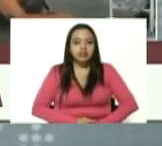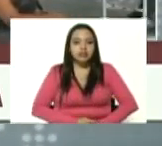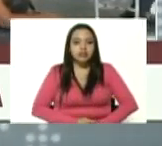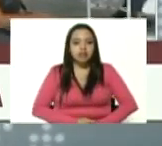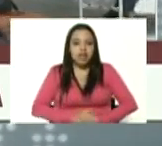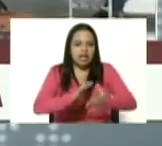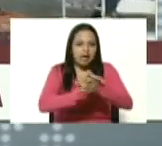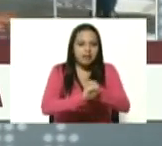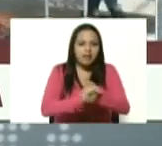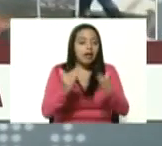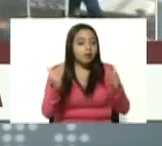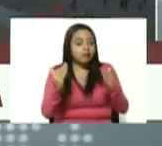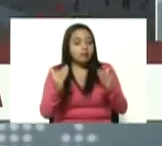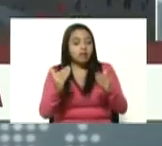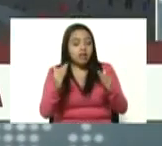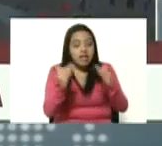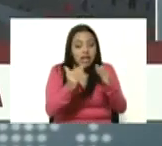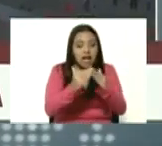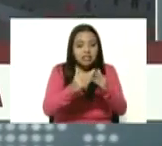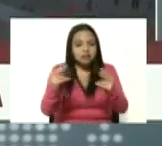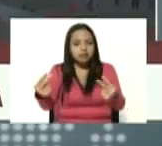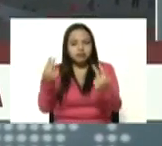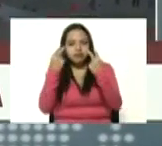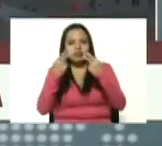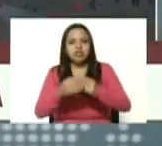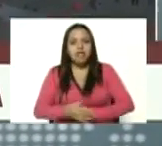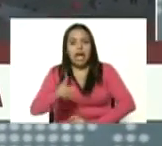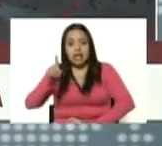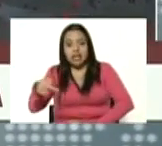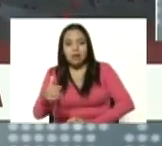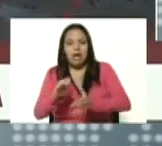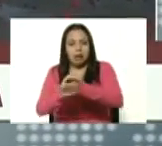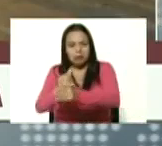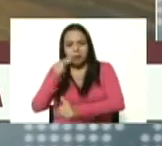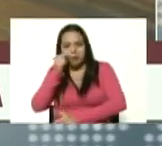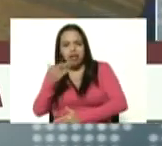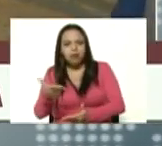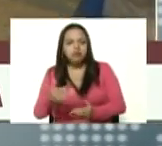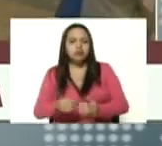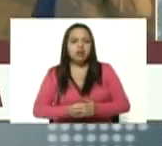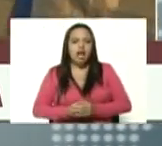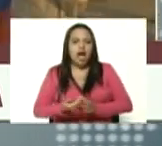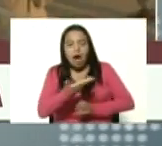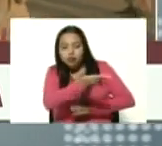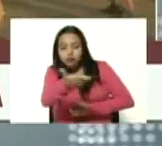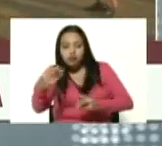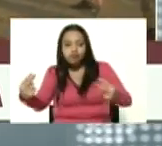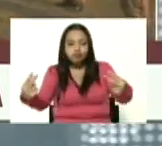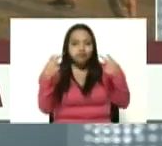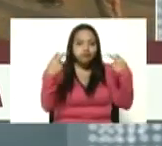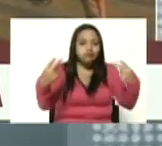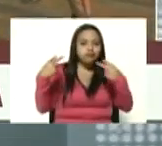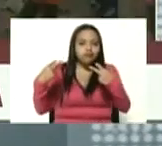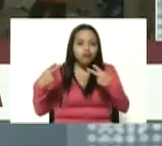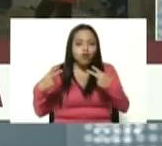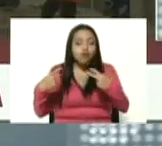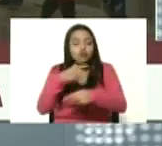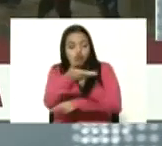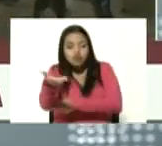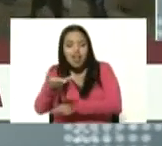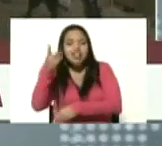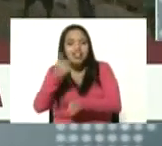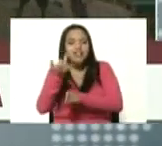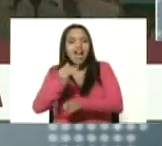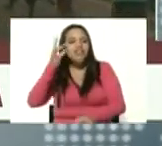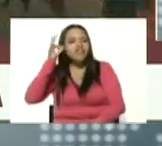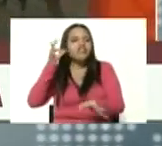escucha está en su hogar se lo digo a usted querido compatriota a ustedes tengan fe absoluta